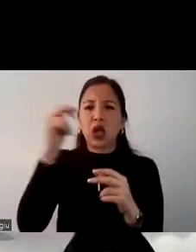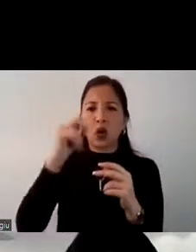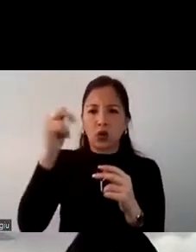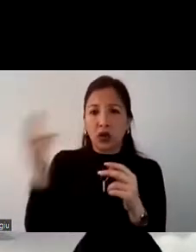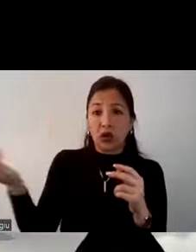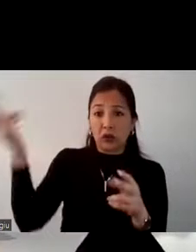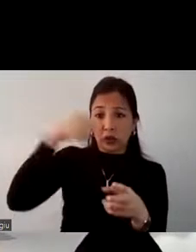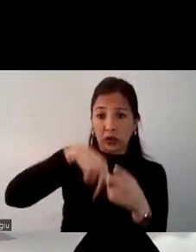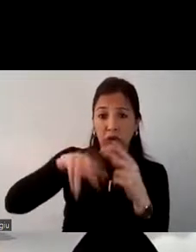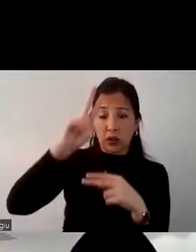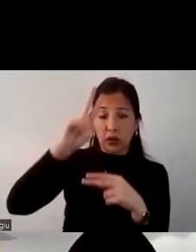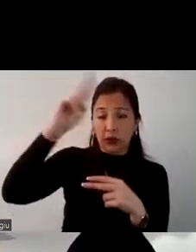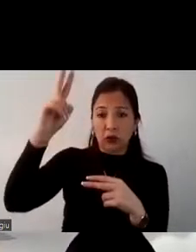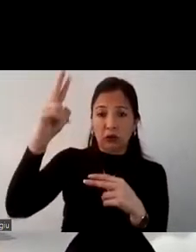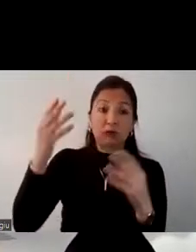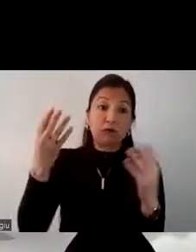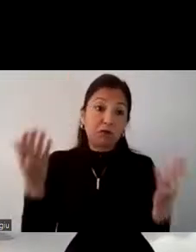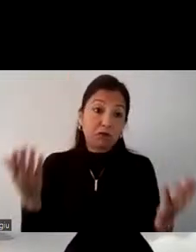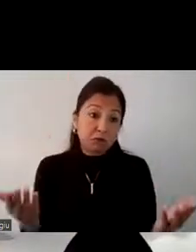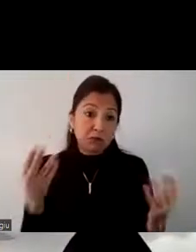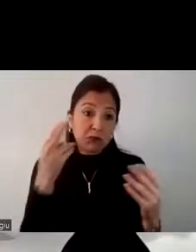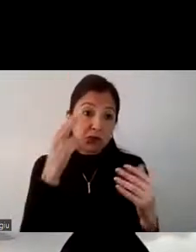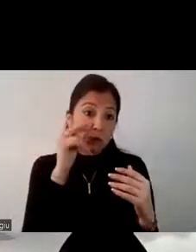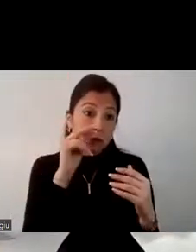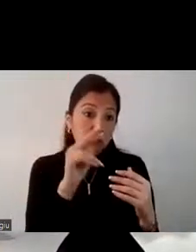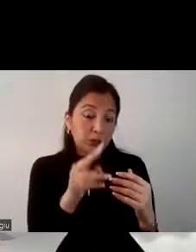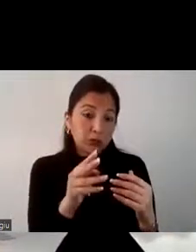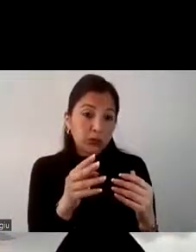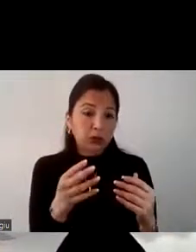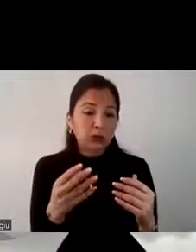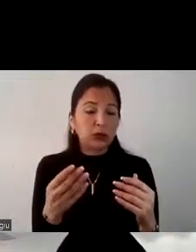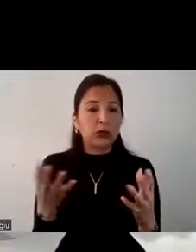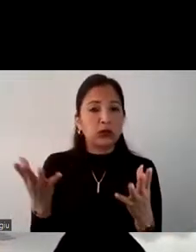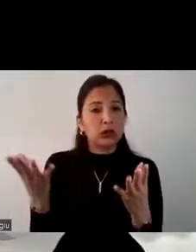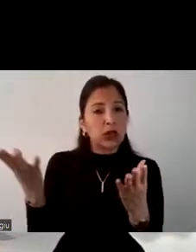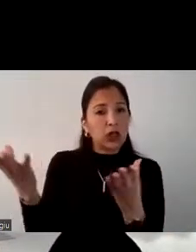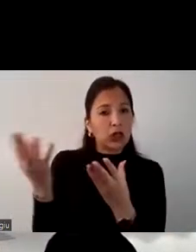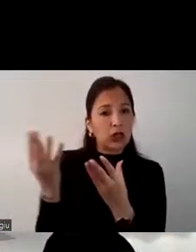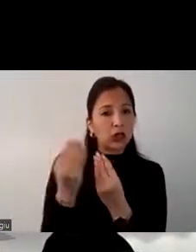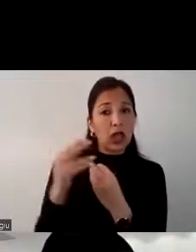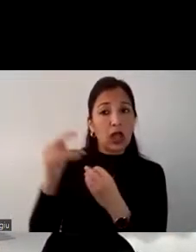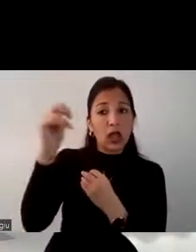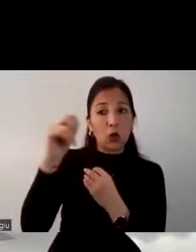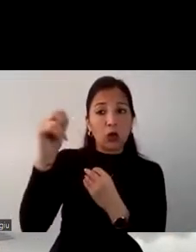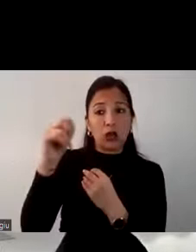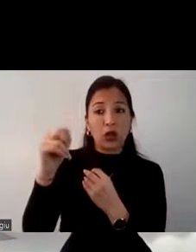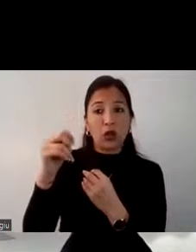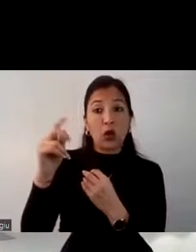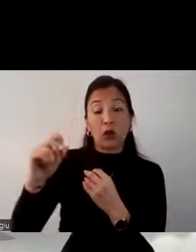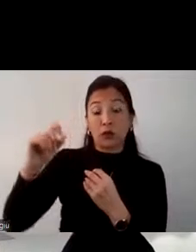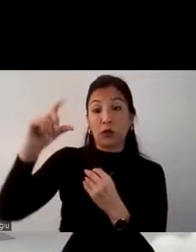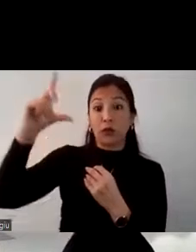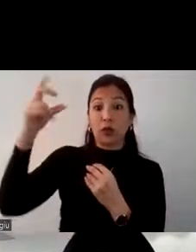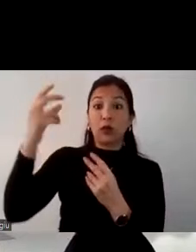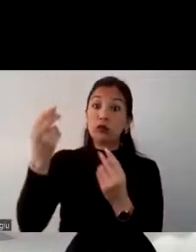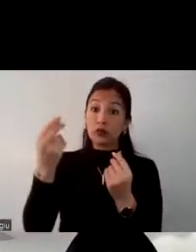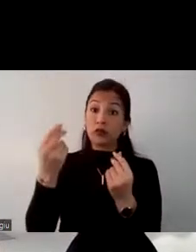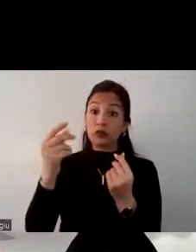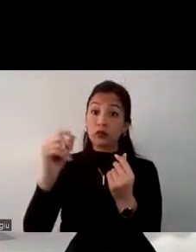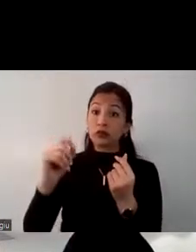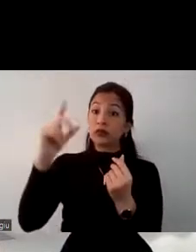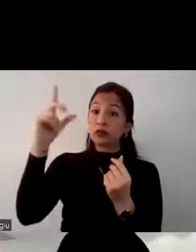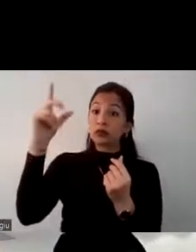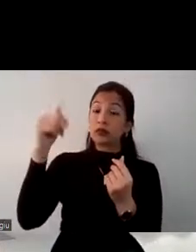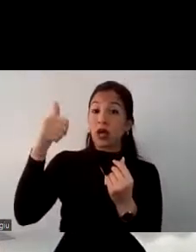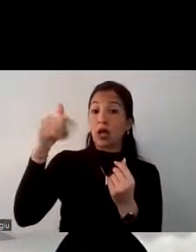pues nos damos cuenta de que el Perú atrae principalmente ecuatorianos de estratos altos podemos notarlo como el